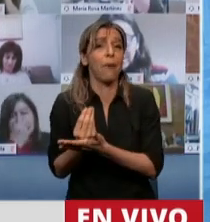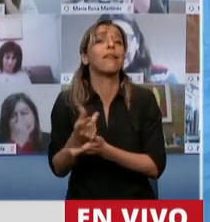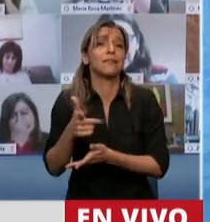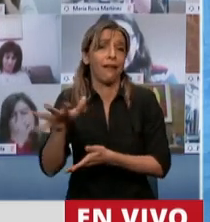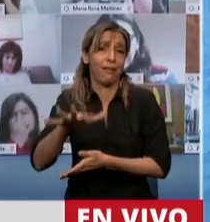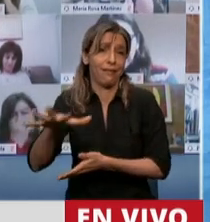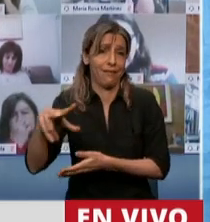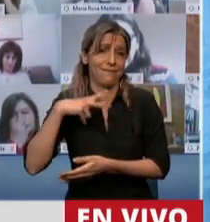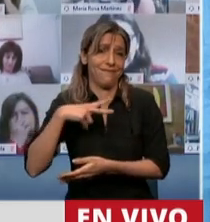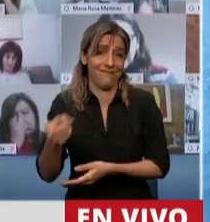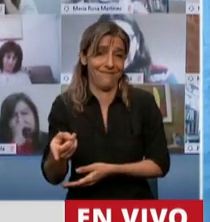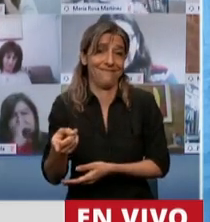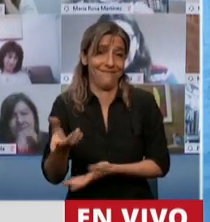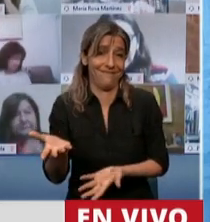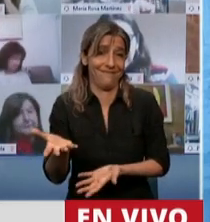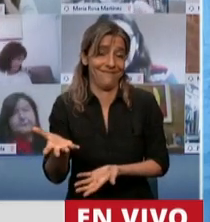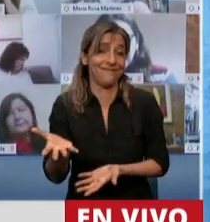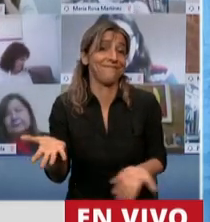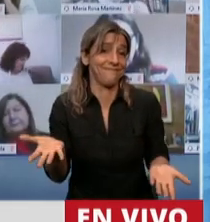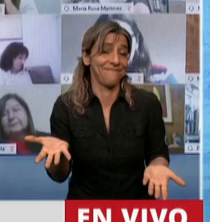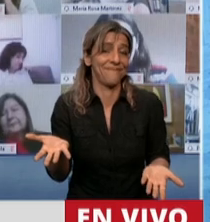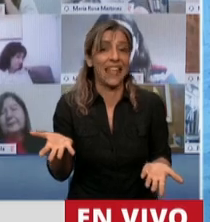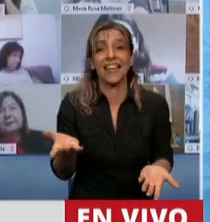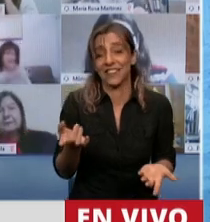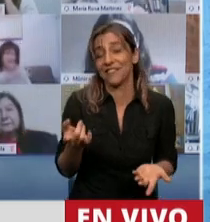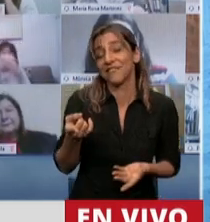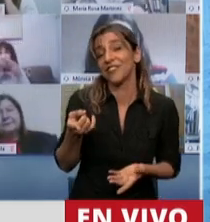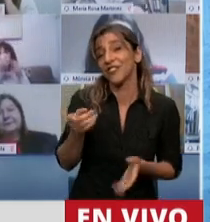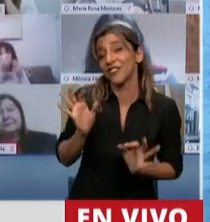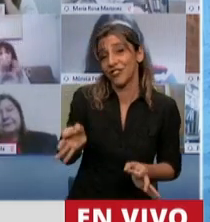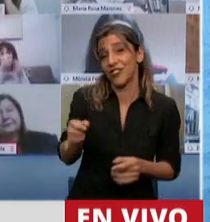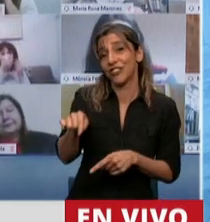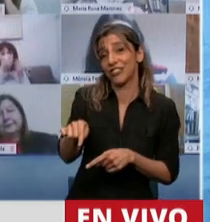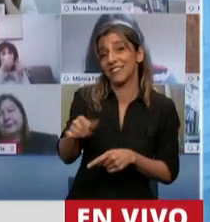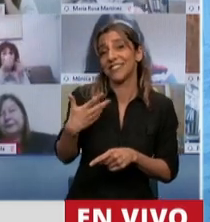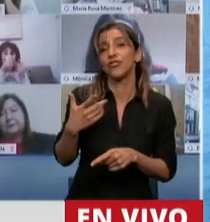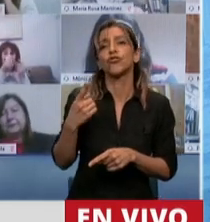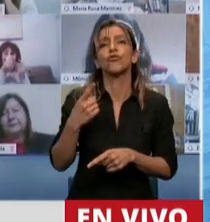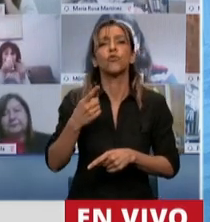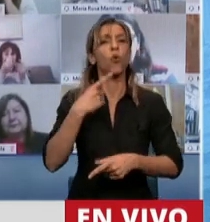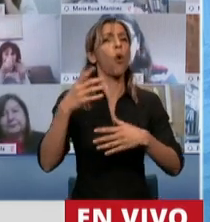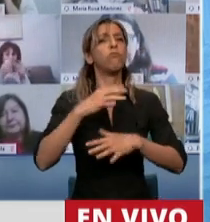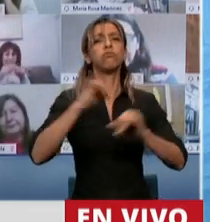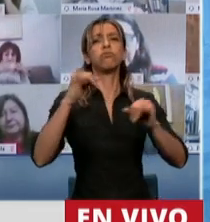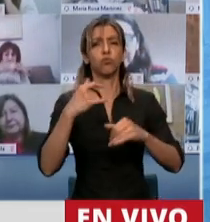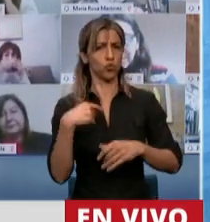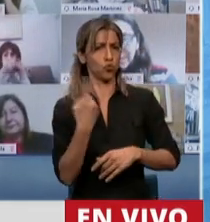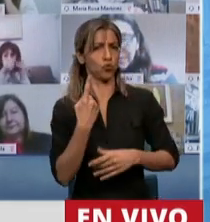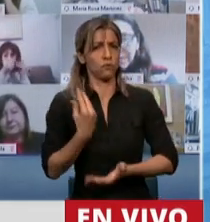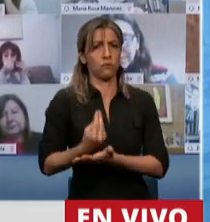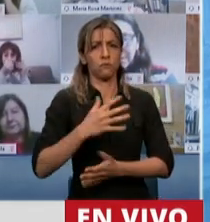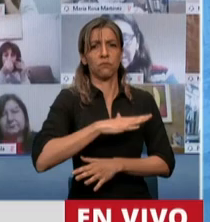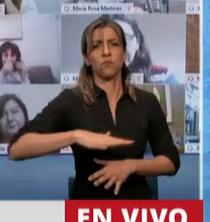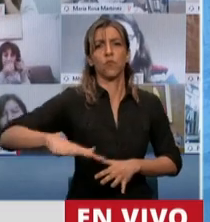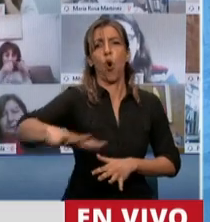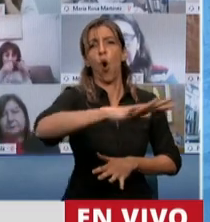a muchos? Y es un dilema muy difícil para Junto por el Cambio. Porque Junto por el Cambio ha renunciado a la